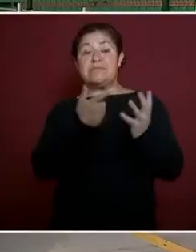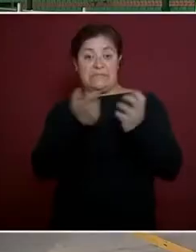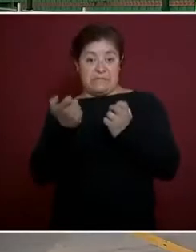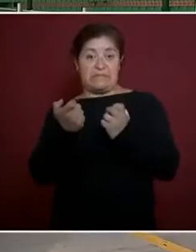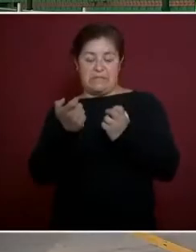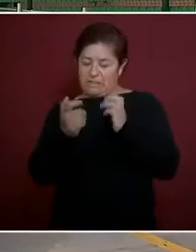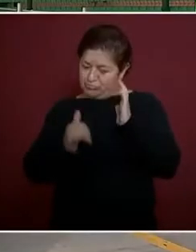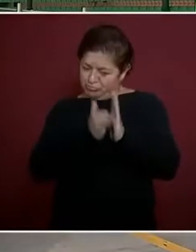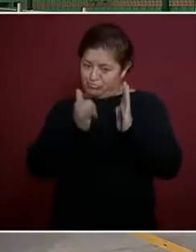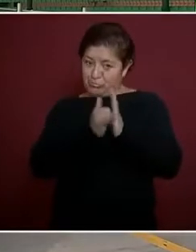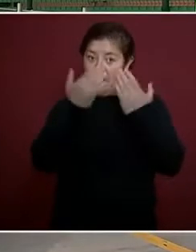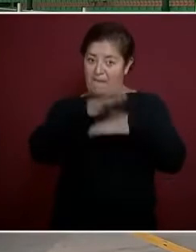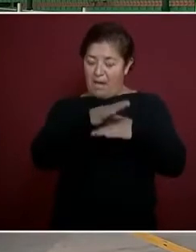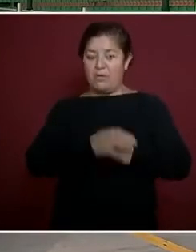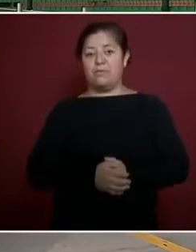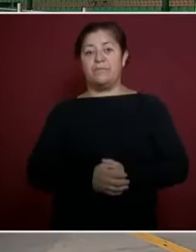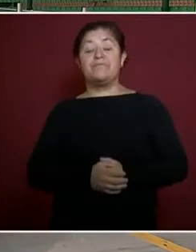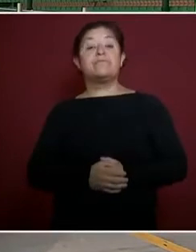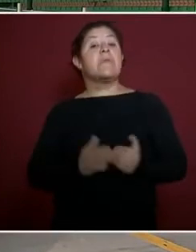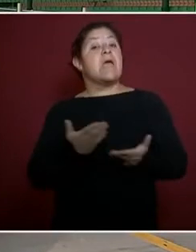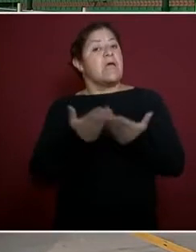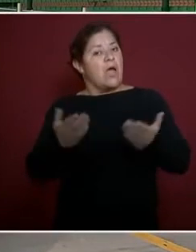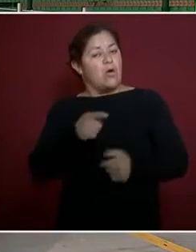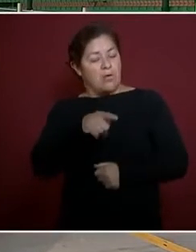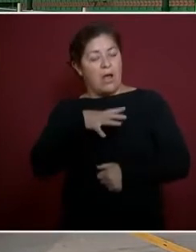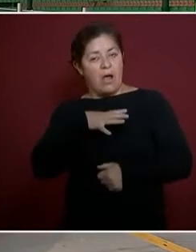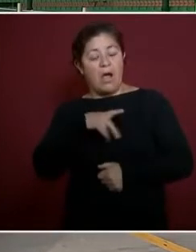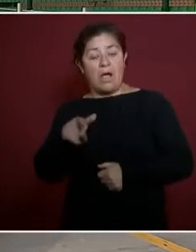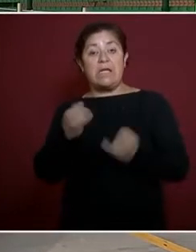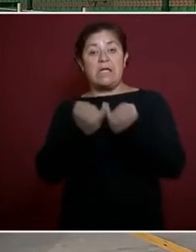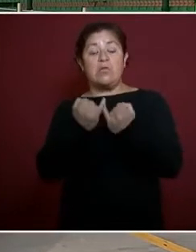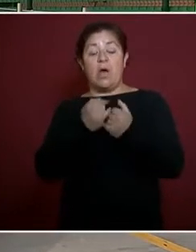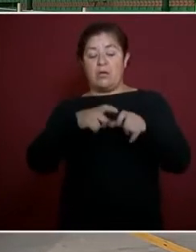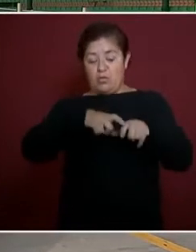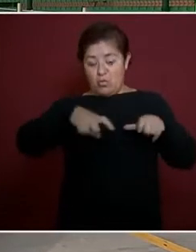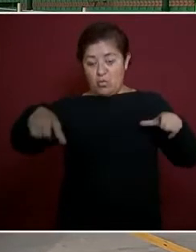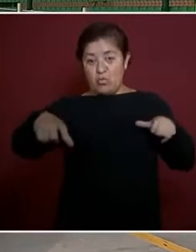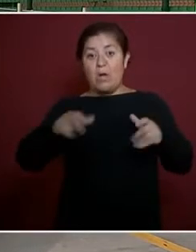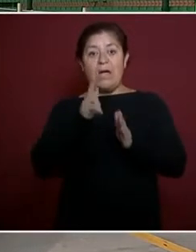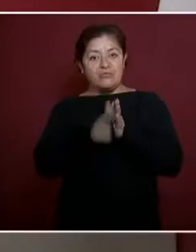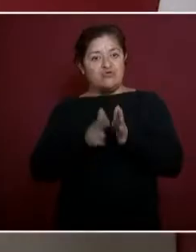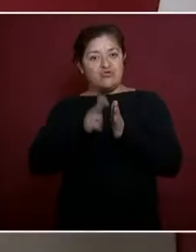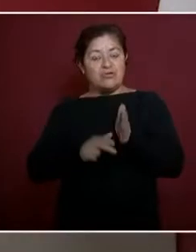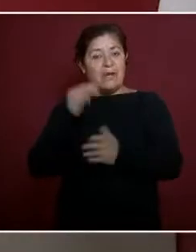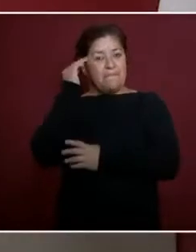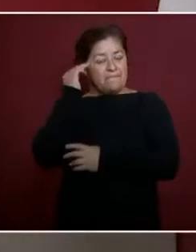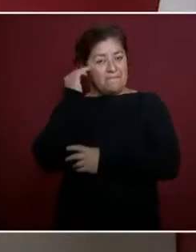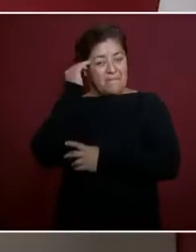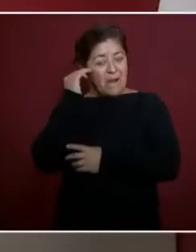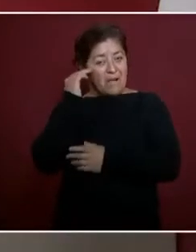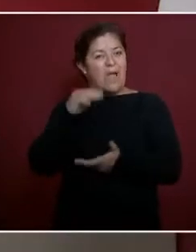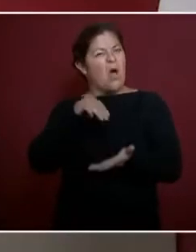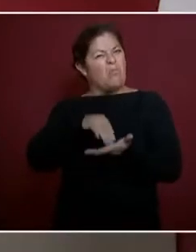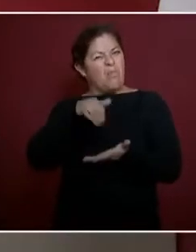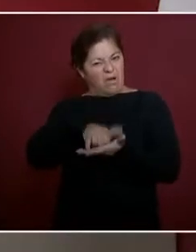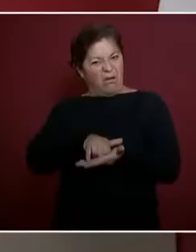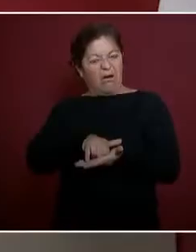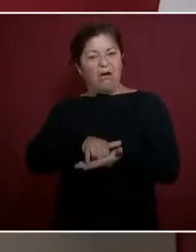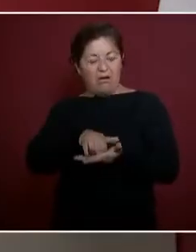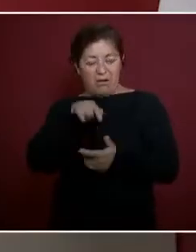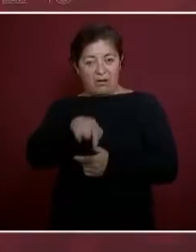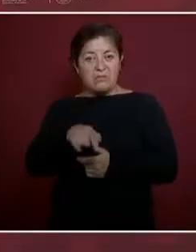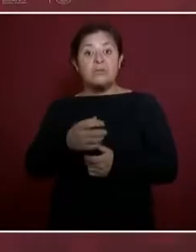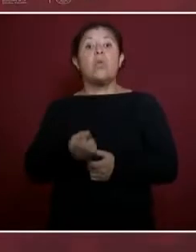dos tramos del Tren Maya. ¿Saben cuántos kilómetros son del Tren Maya?